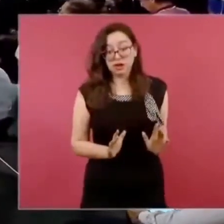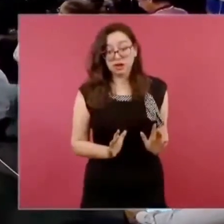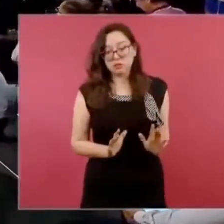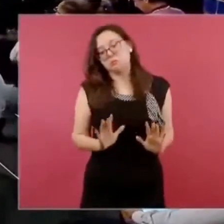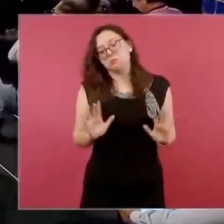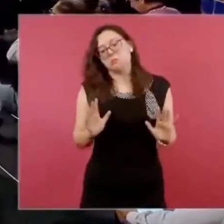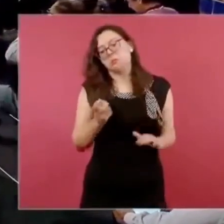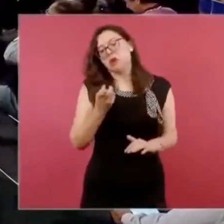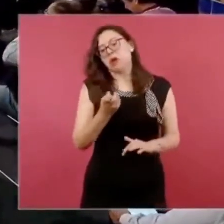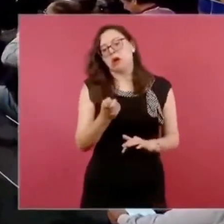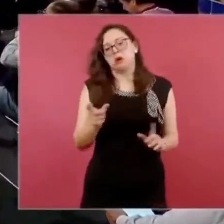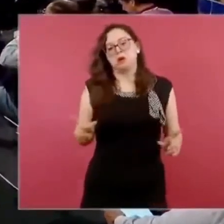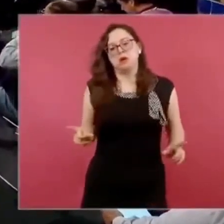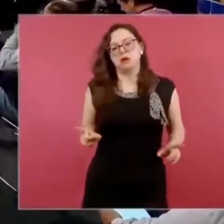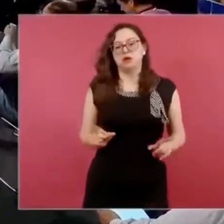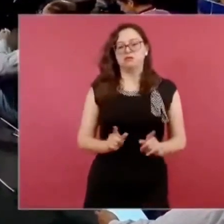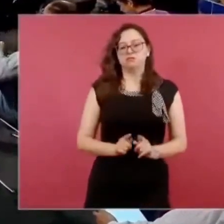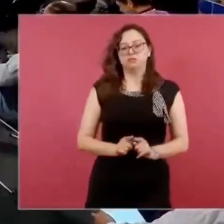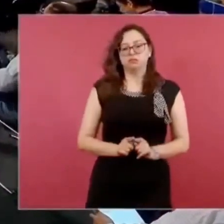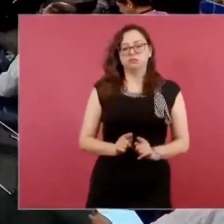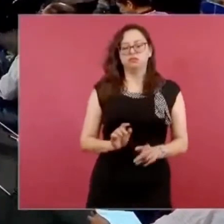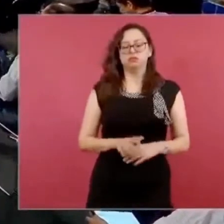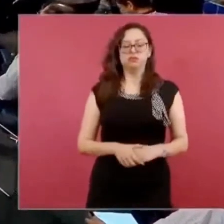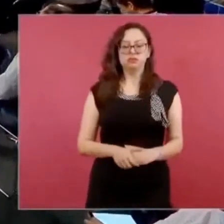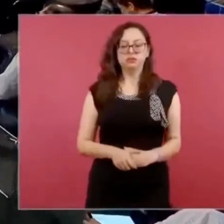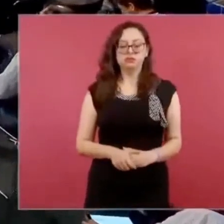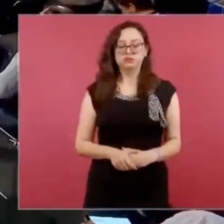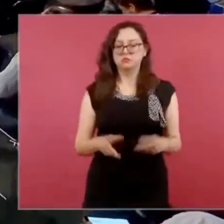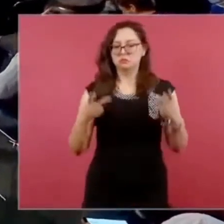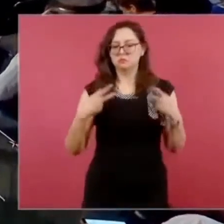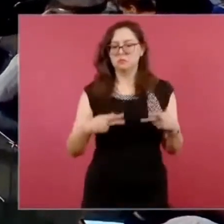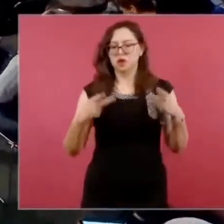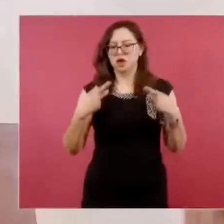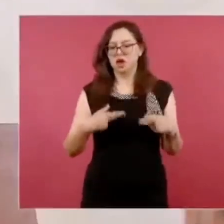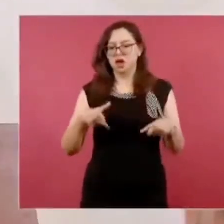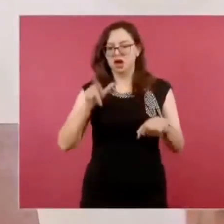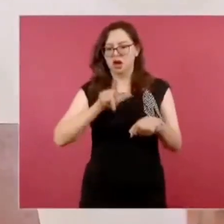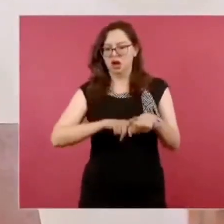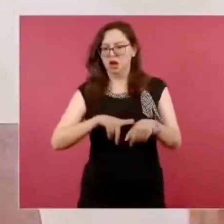repito, no es nada personal